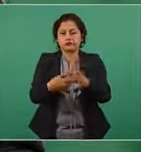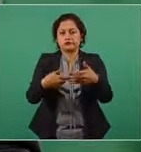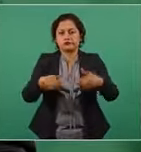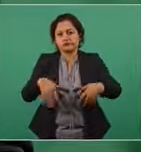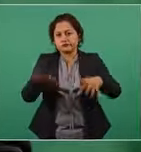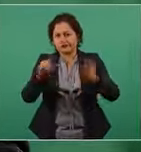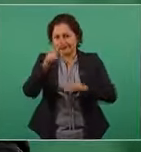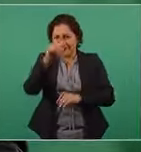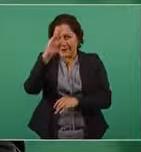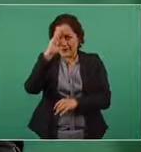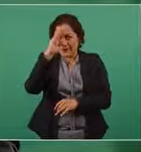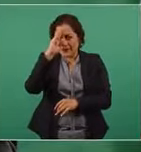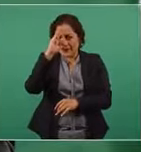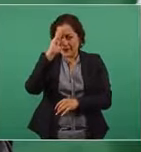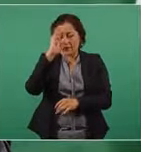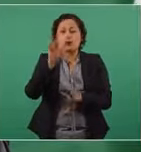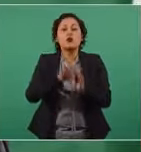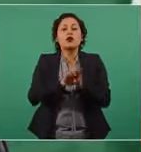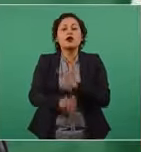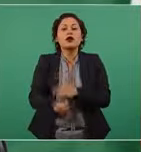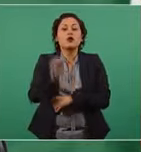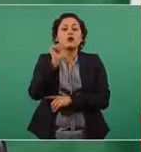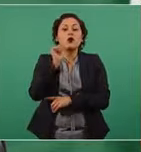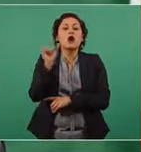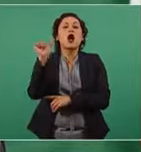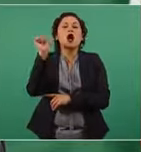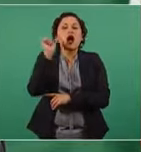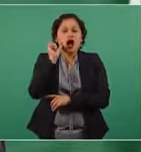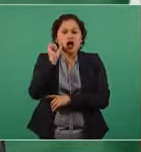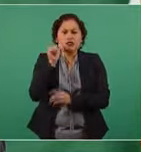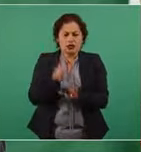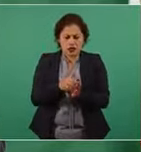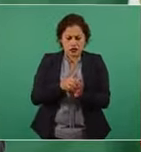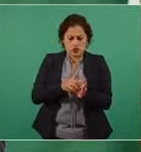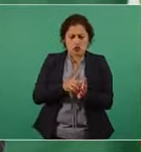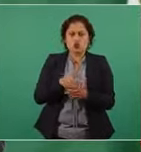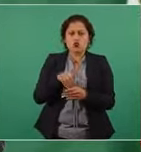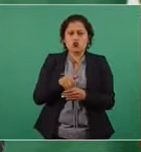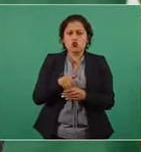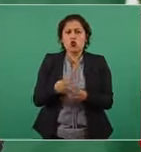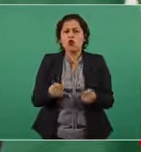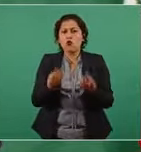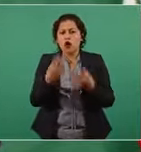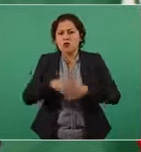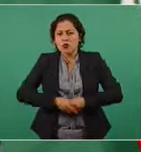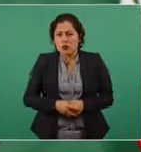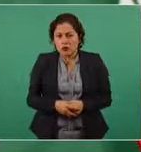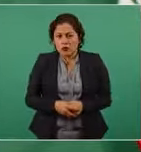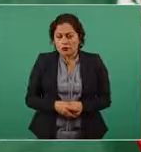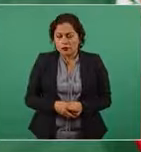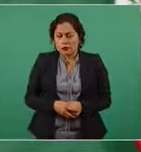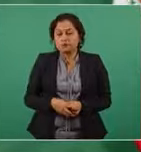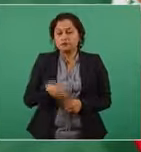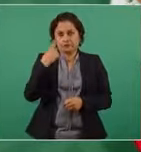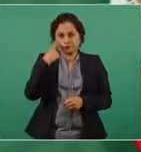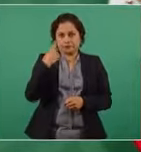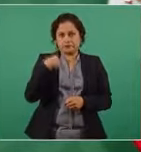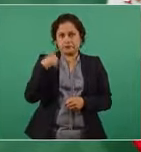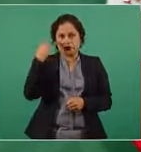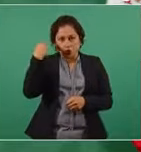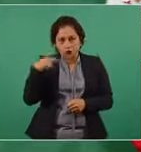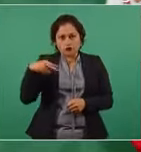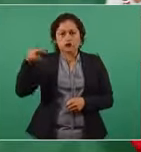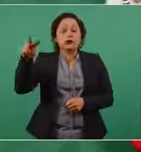cuánto me ahorré ayer, nos ahorramos ayer que fui a Veracruz